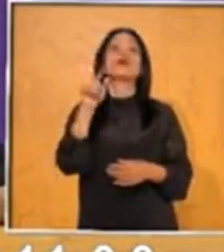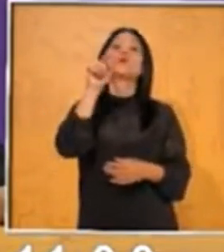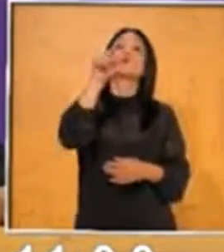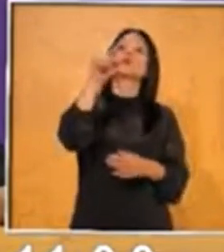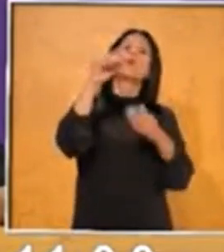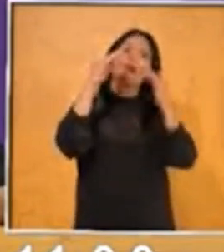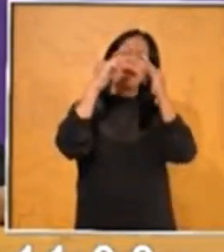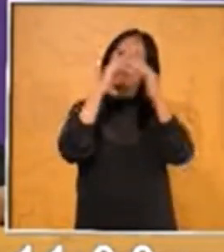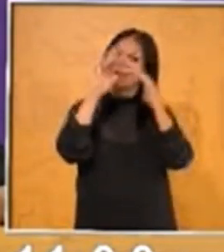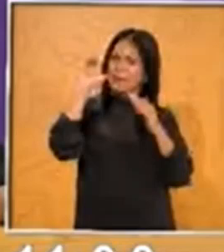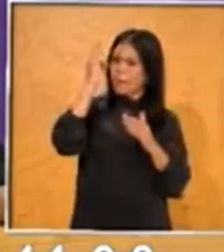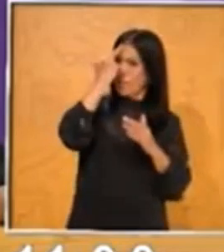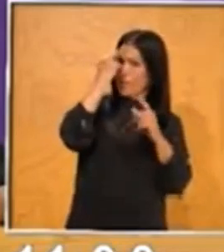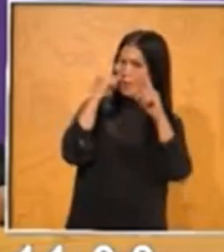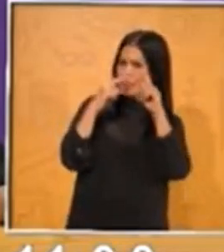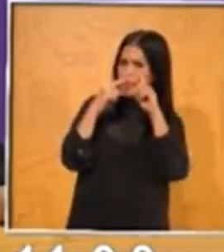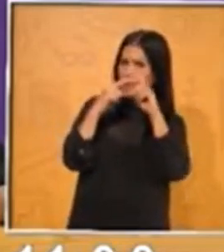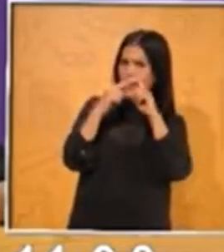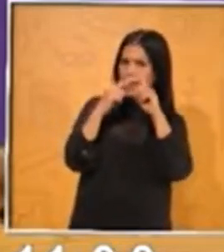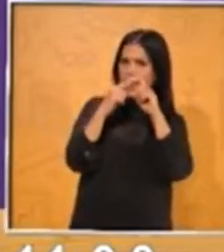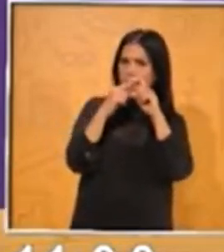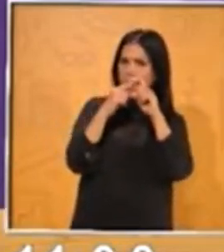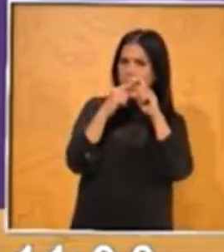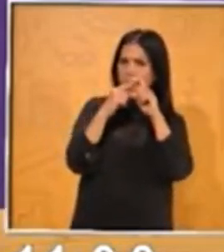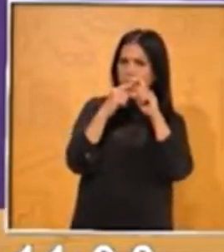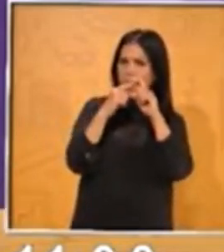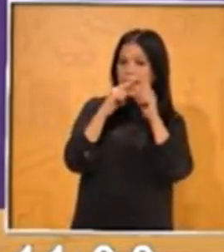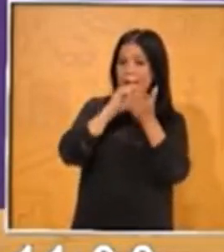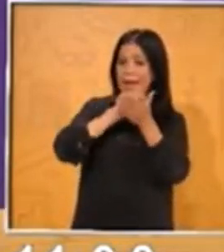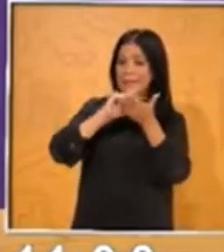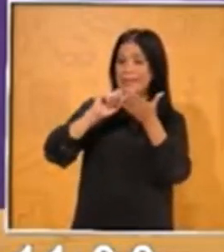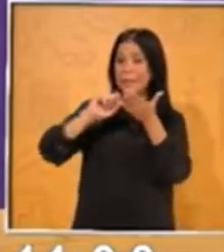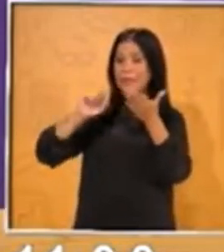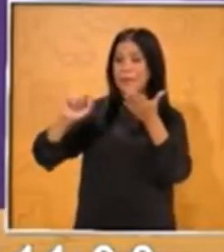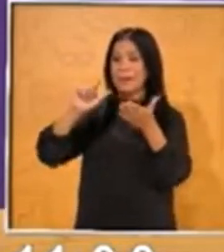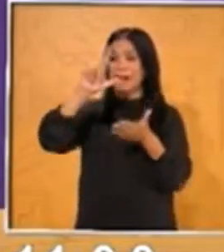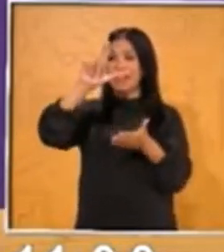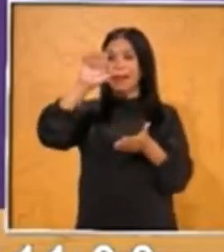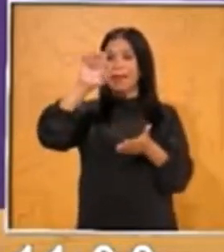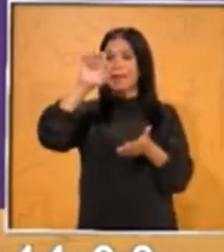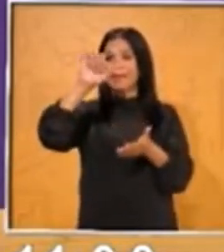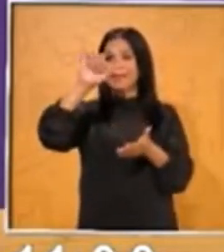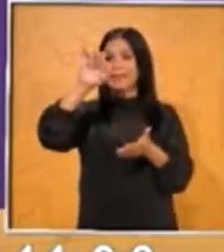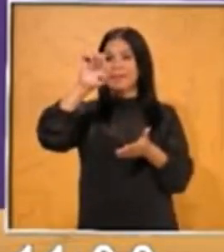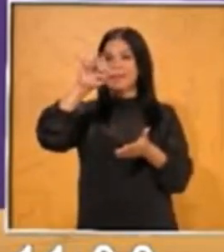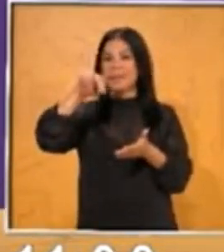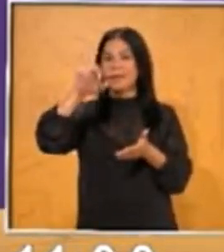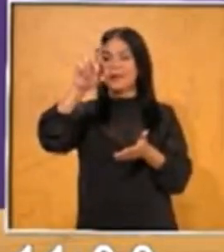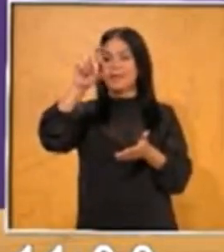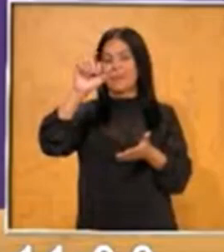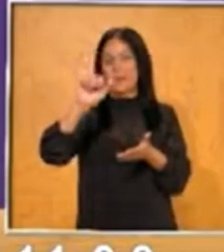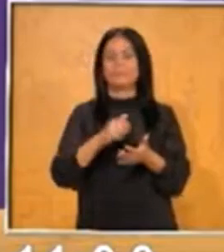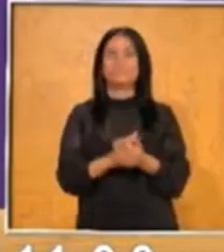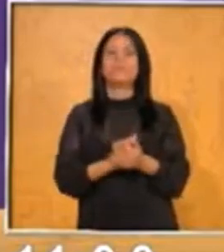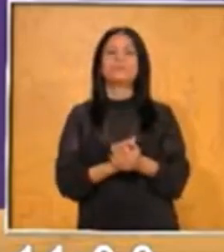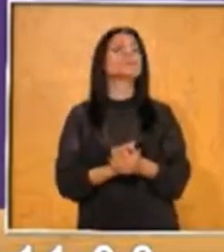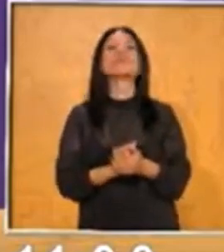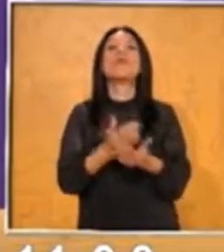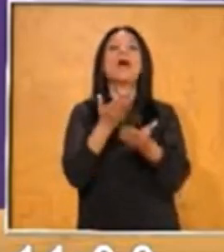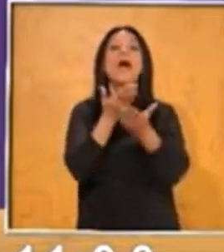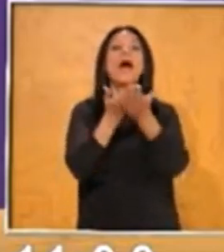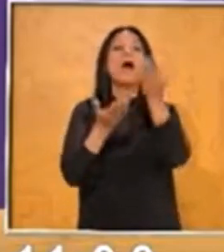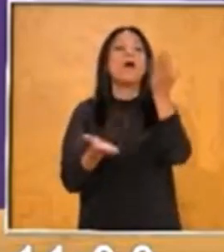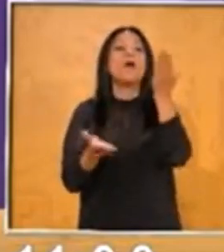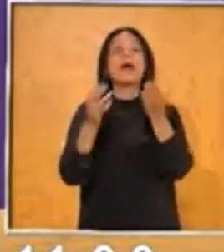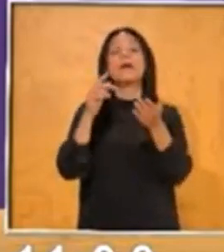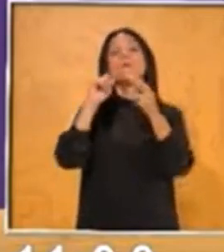de los otros dos tipos de textos. Bueno, pues vamos a empezar con eso. Vamos a ver solamente lo de la leyenda,